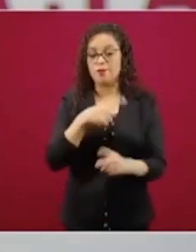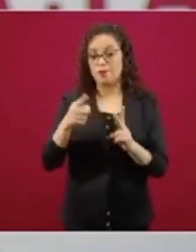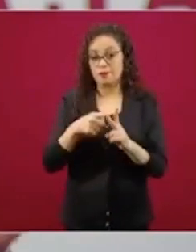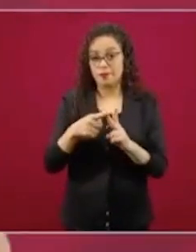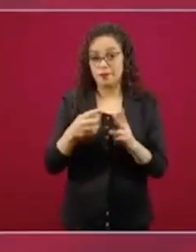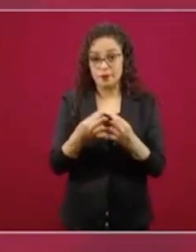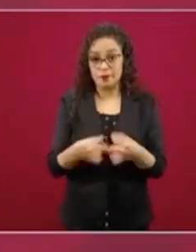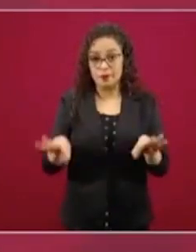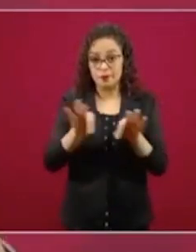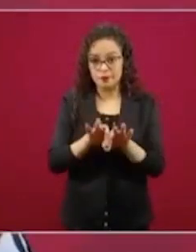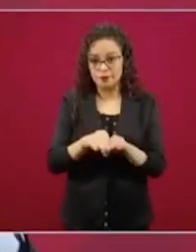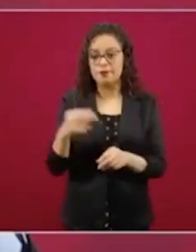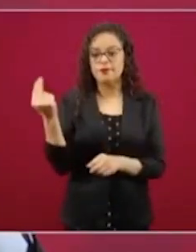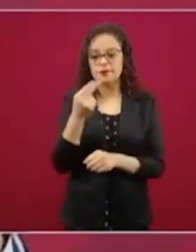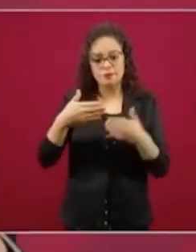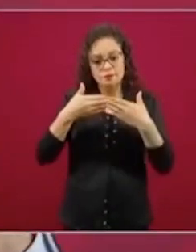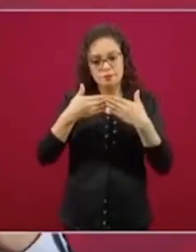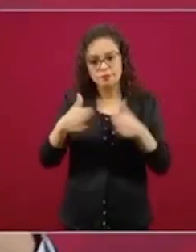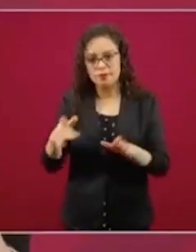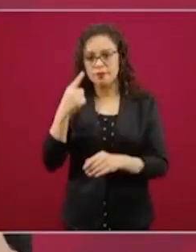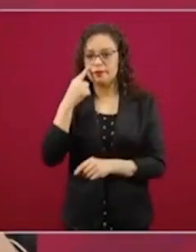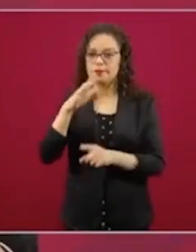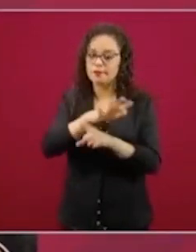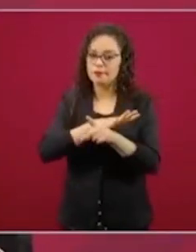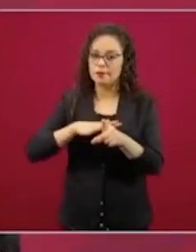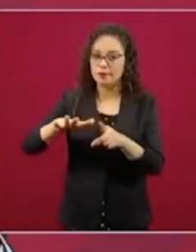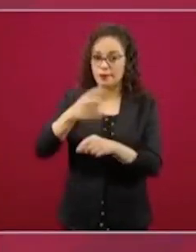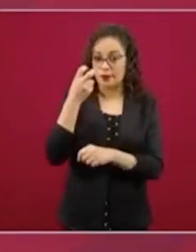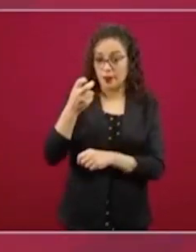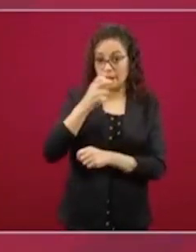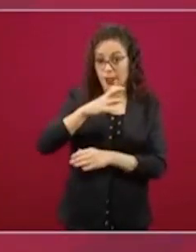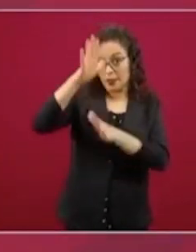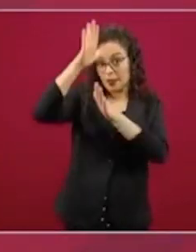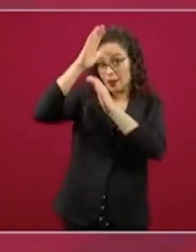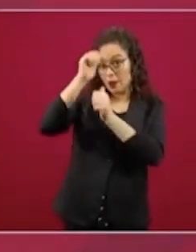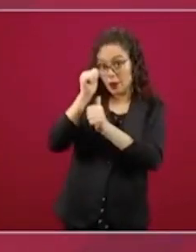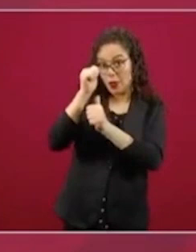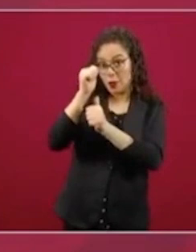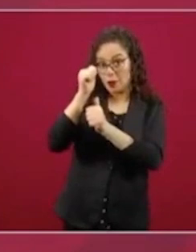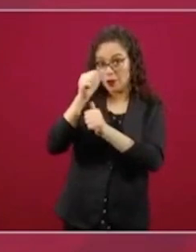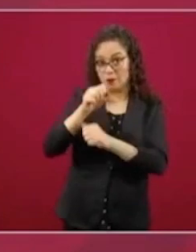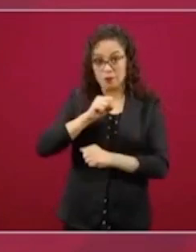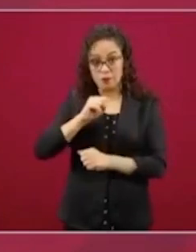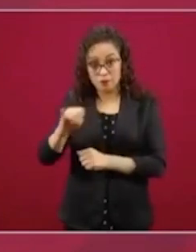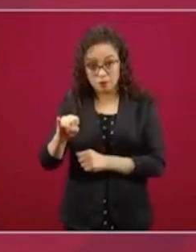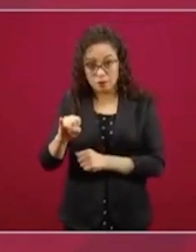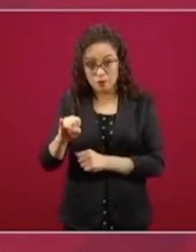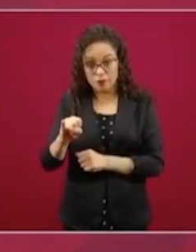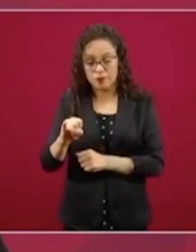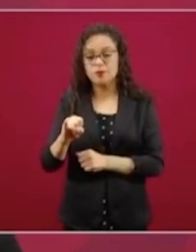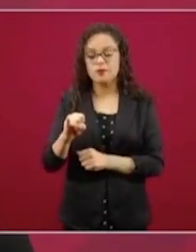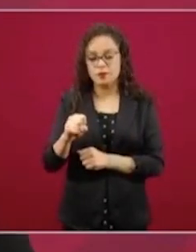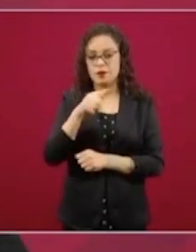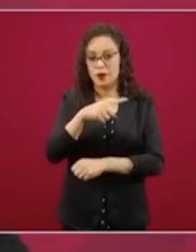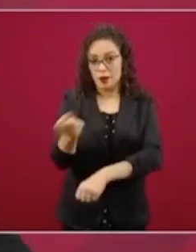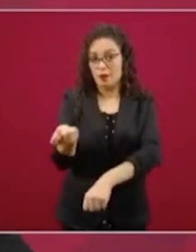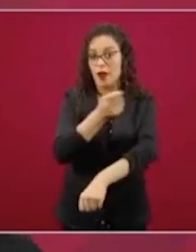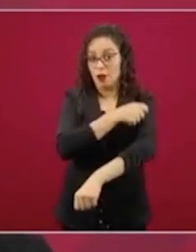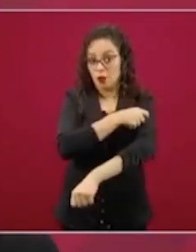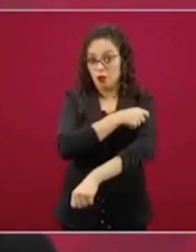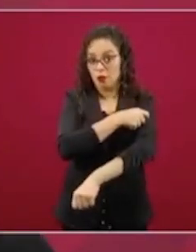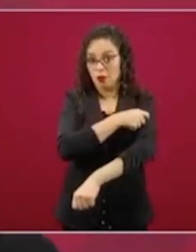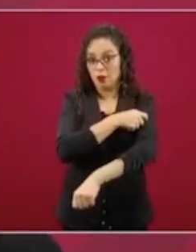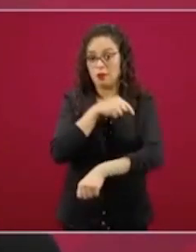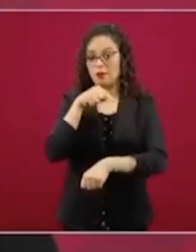acceso público. Es decir, el acuerdo primordial de esta iniciativa que estoy refiriendo es que a la vacuna que se llegue